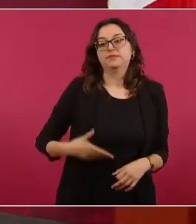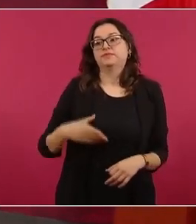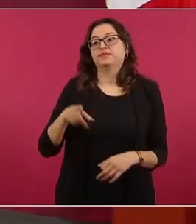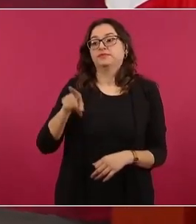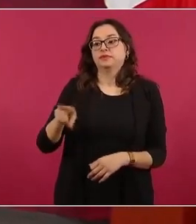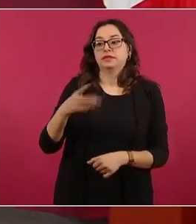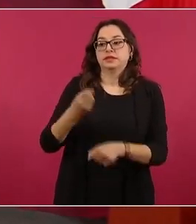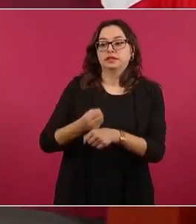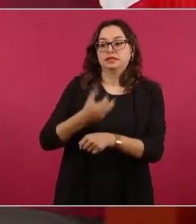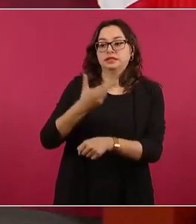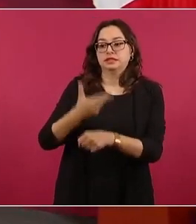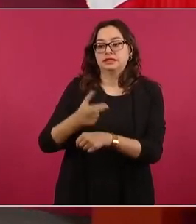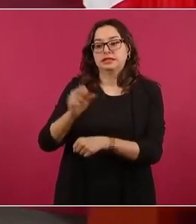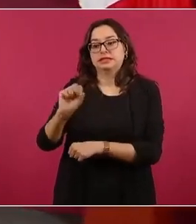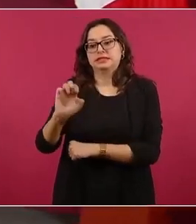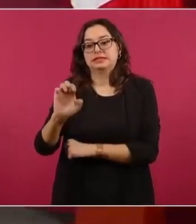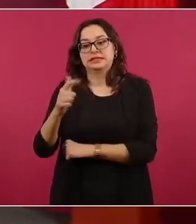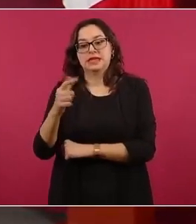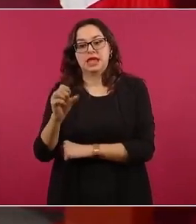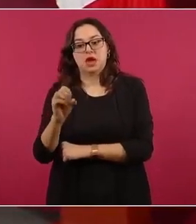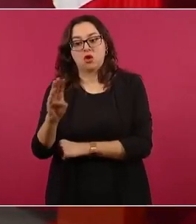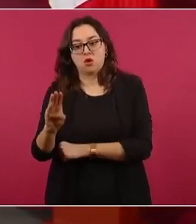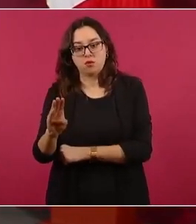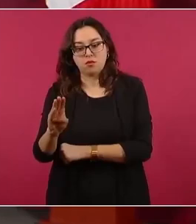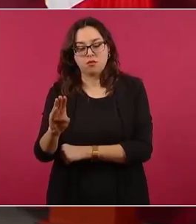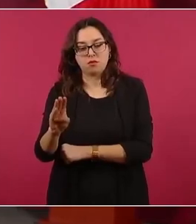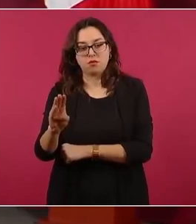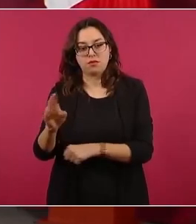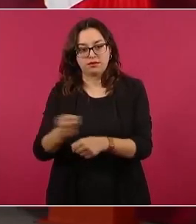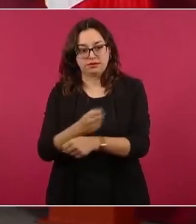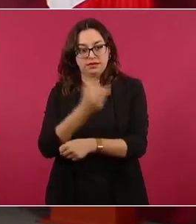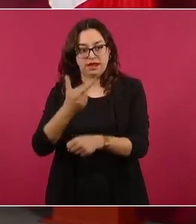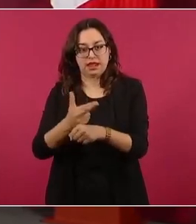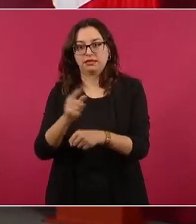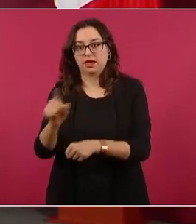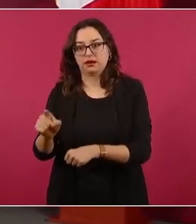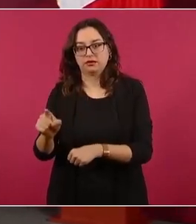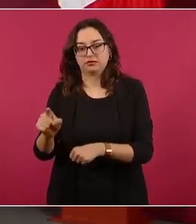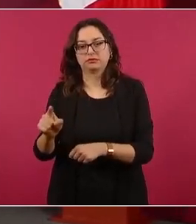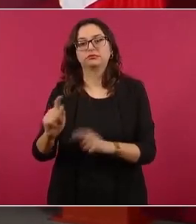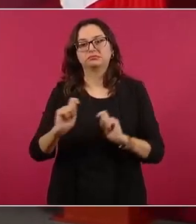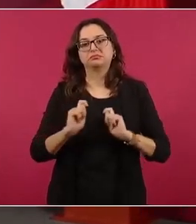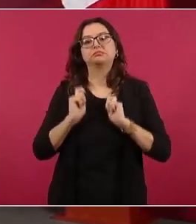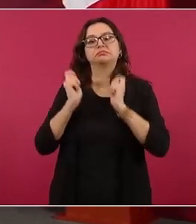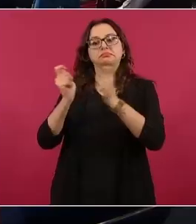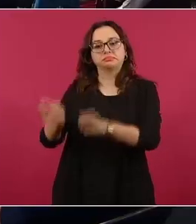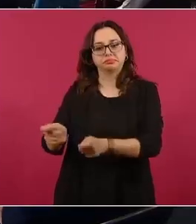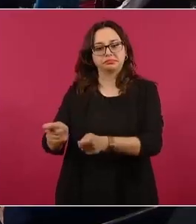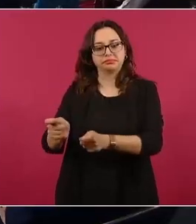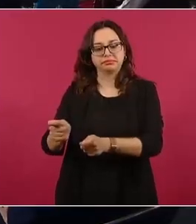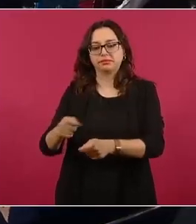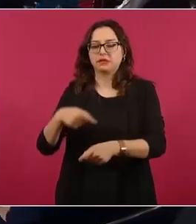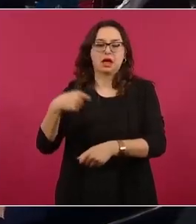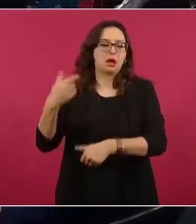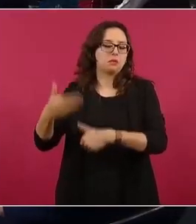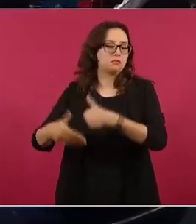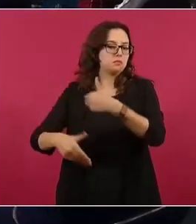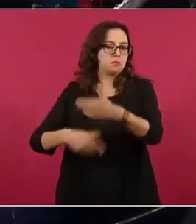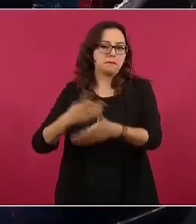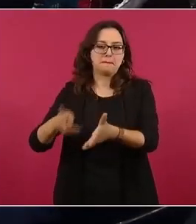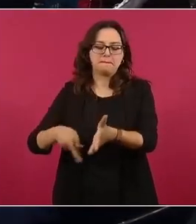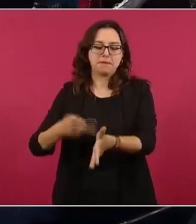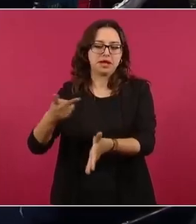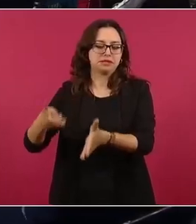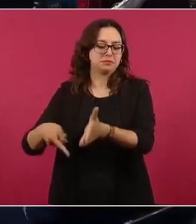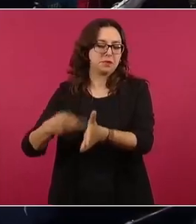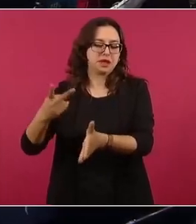Díaz Ordaz salió de gobernación, era secretario